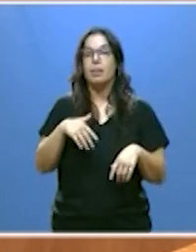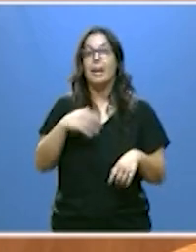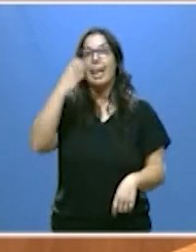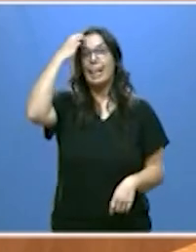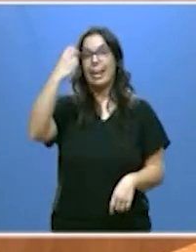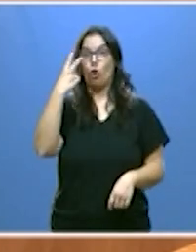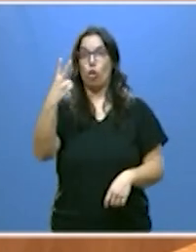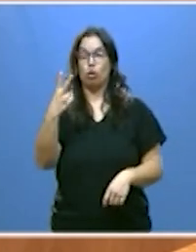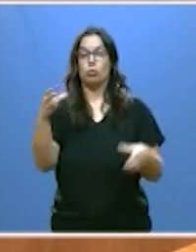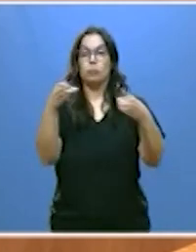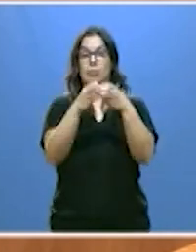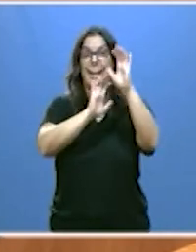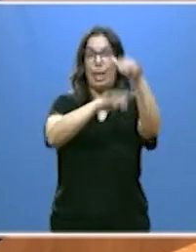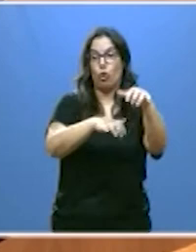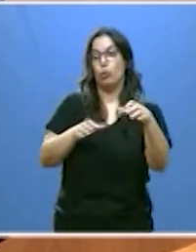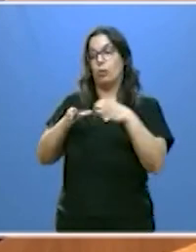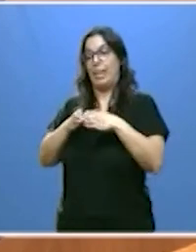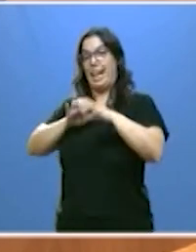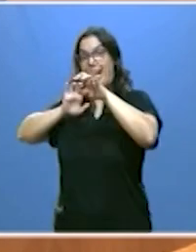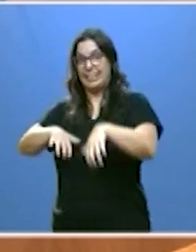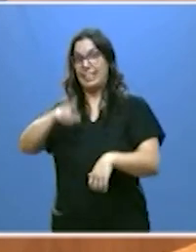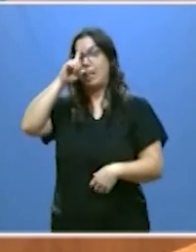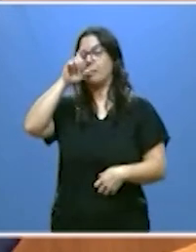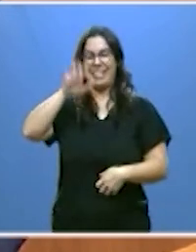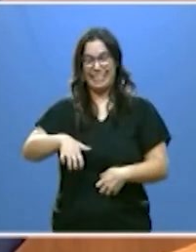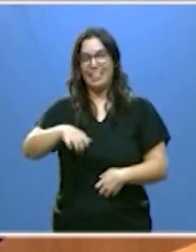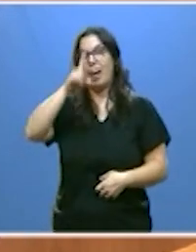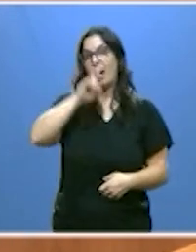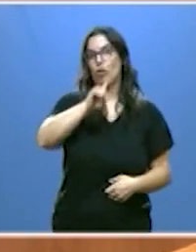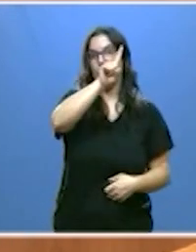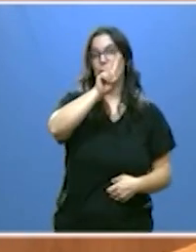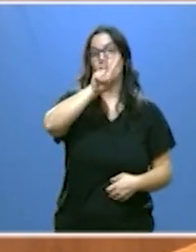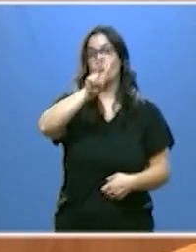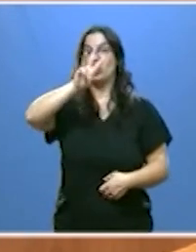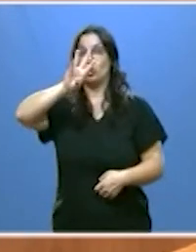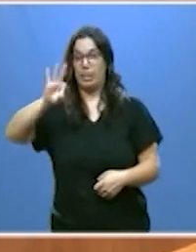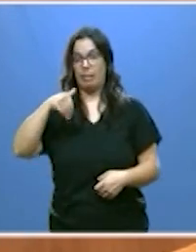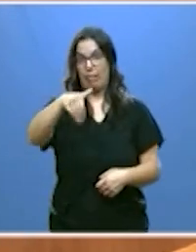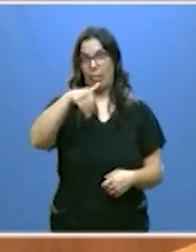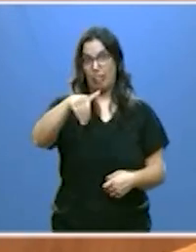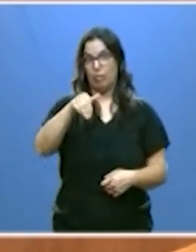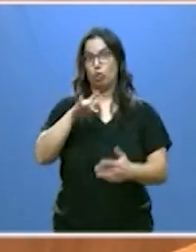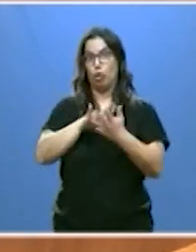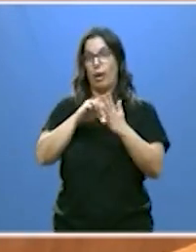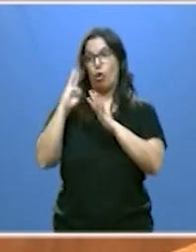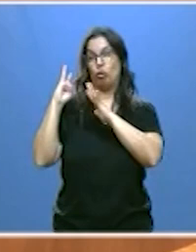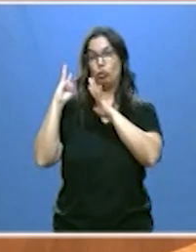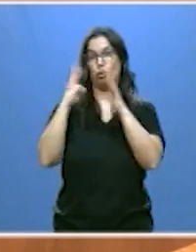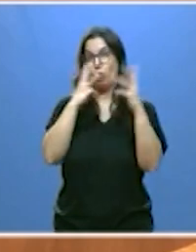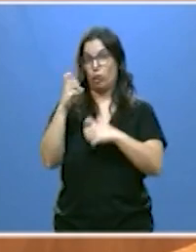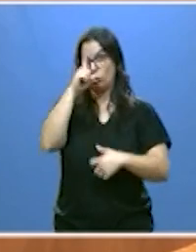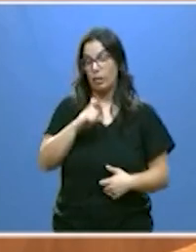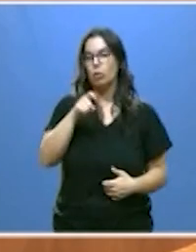de León y Castilla en 1230, cuyo octavo centenario celebraremos en unos años, contribuyó